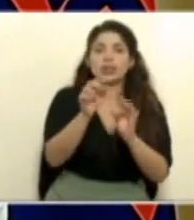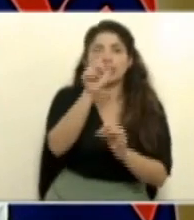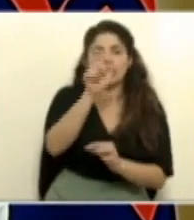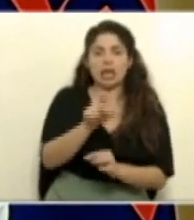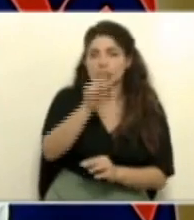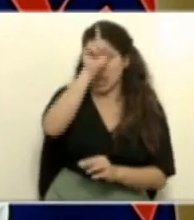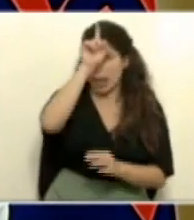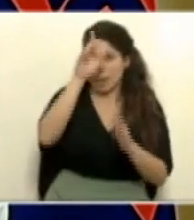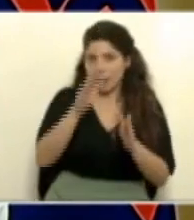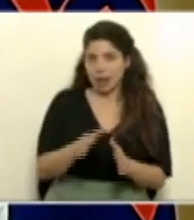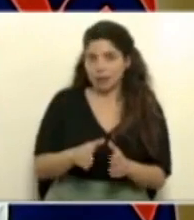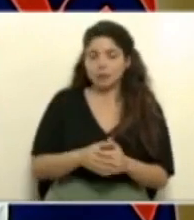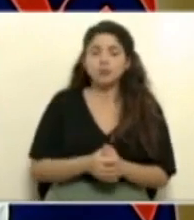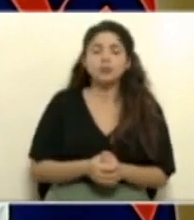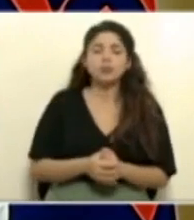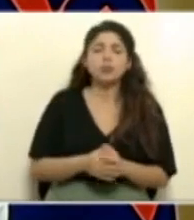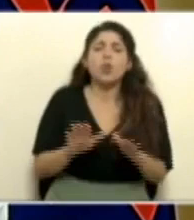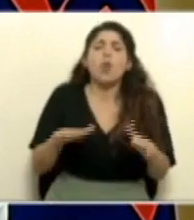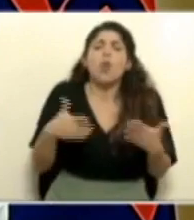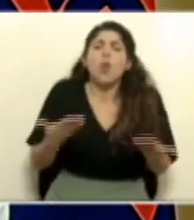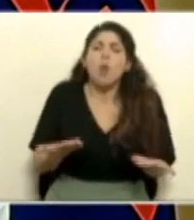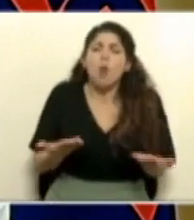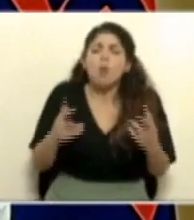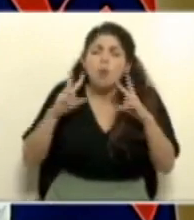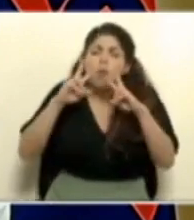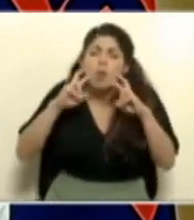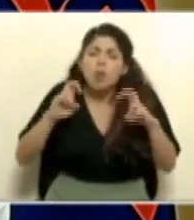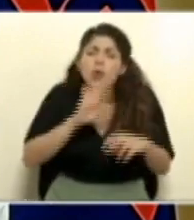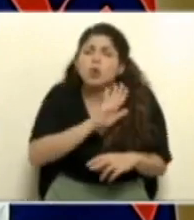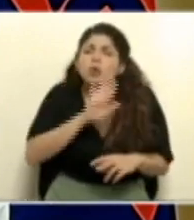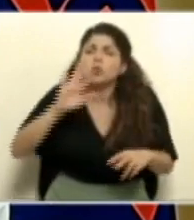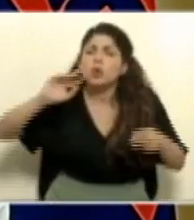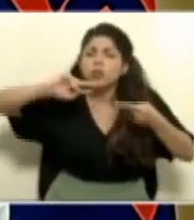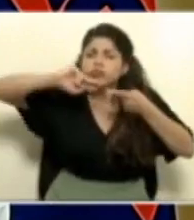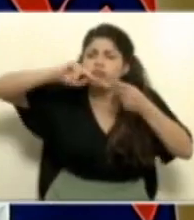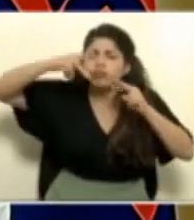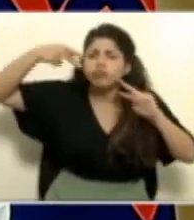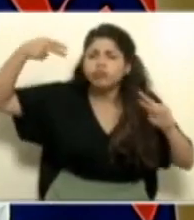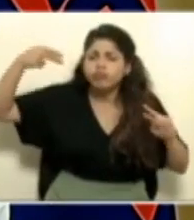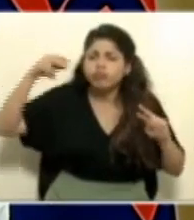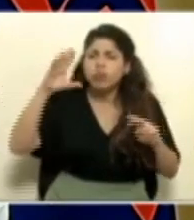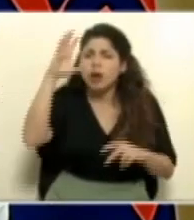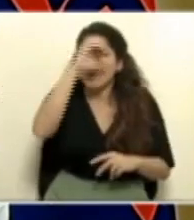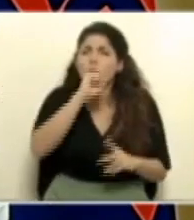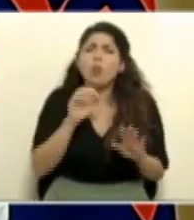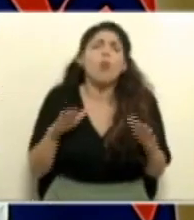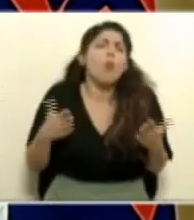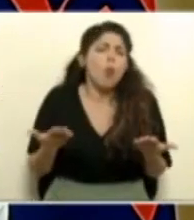alemán. ¿Cómo se lleva a cabo el análisis genómico de estas muestras?